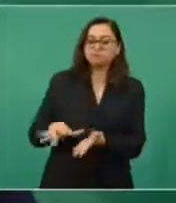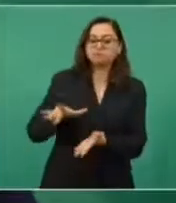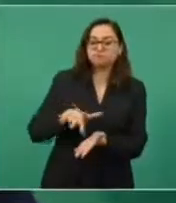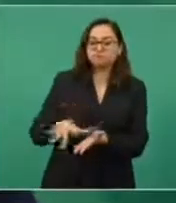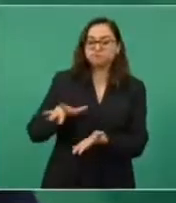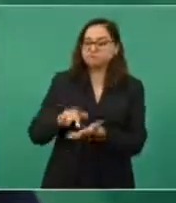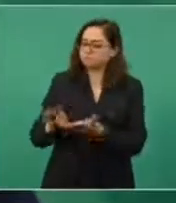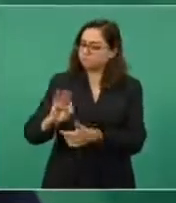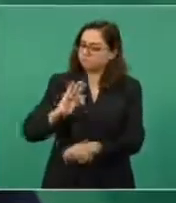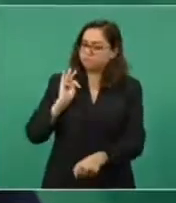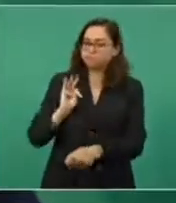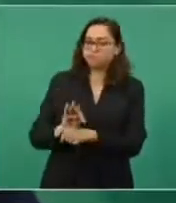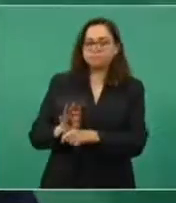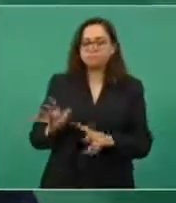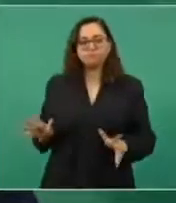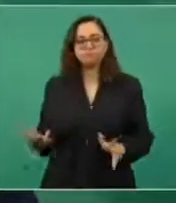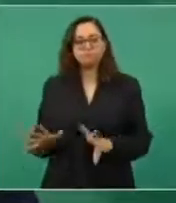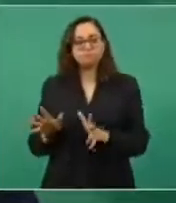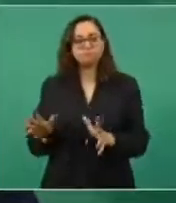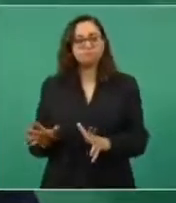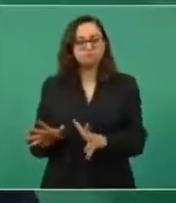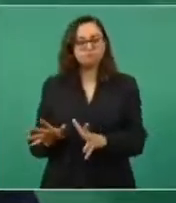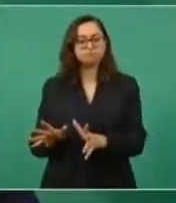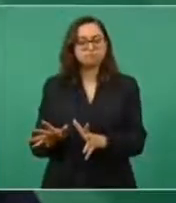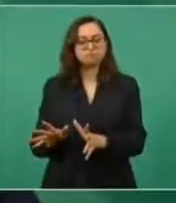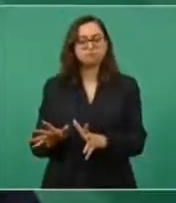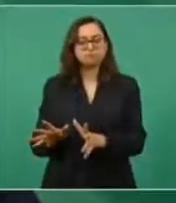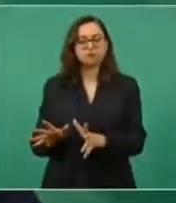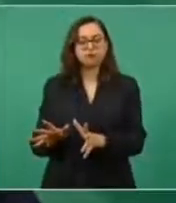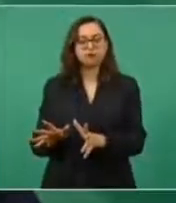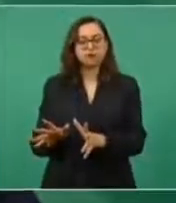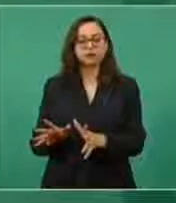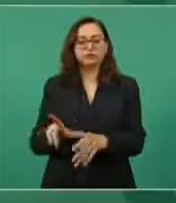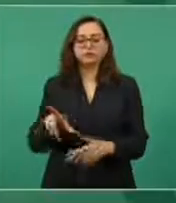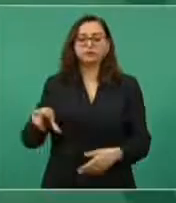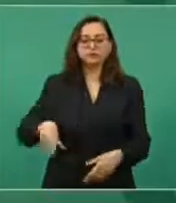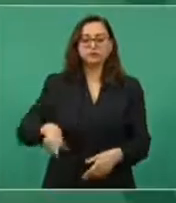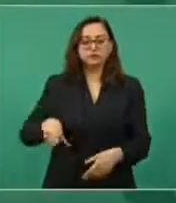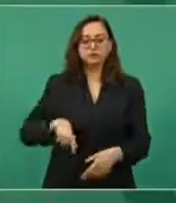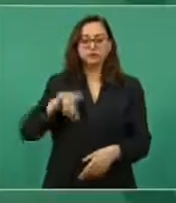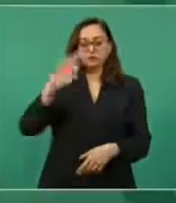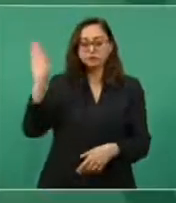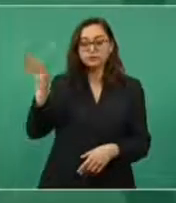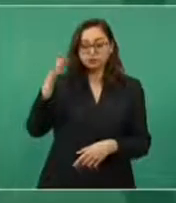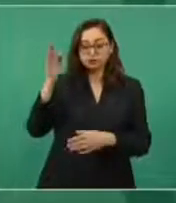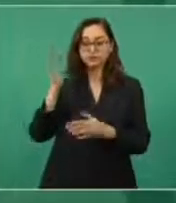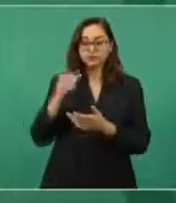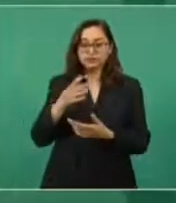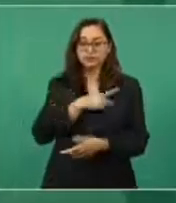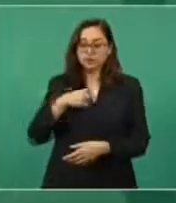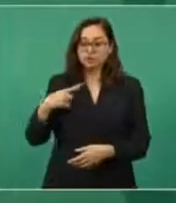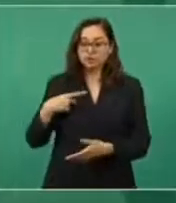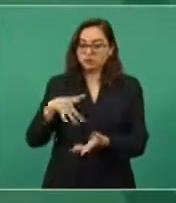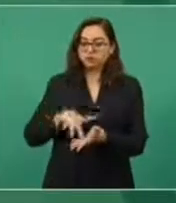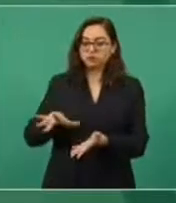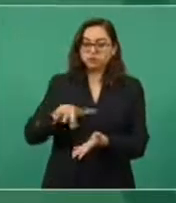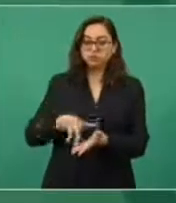apoyada, respaldada por el gobierno federal, que es lo que estamos haciendo.